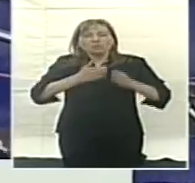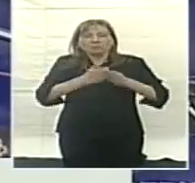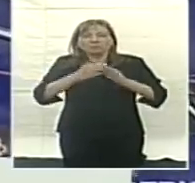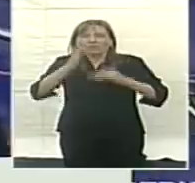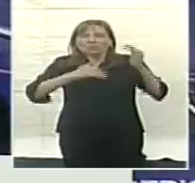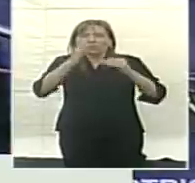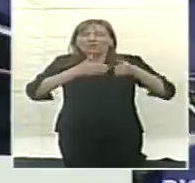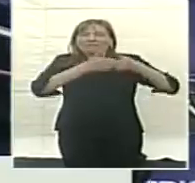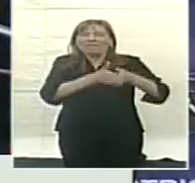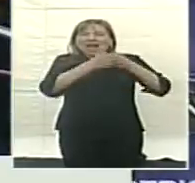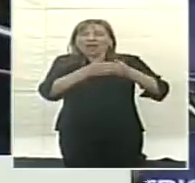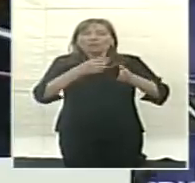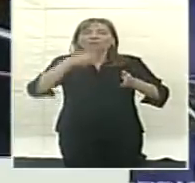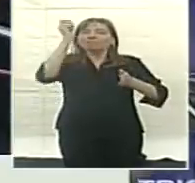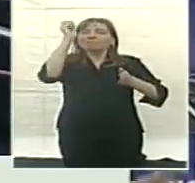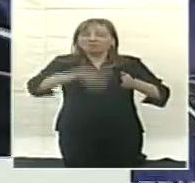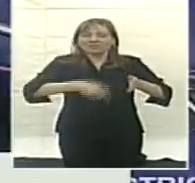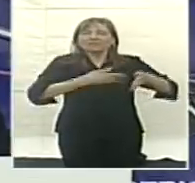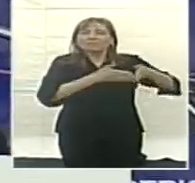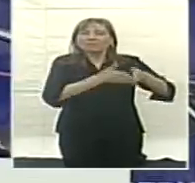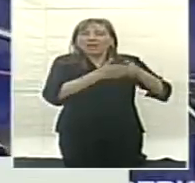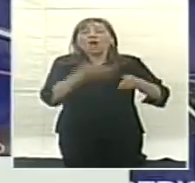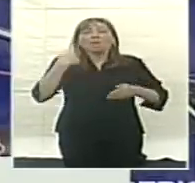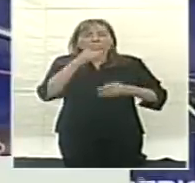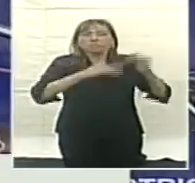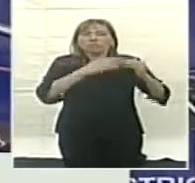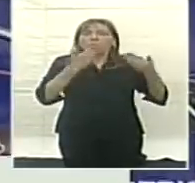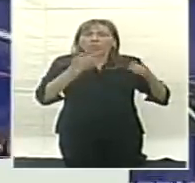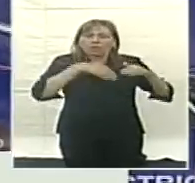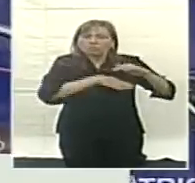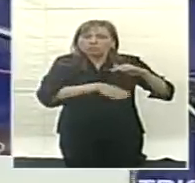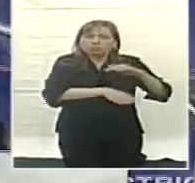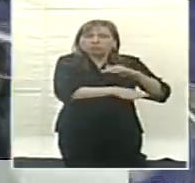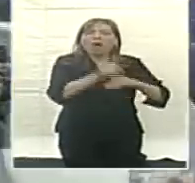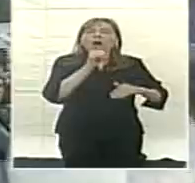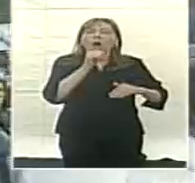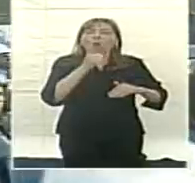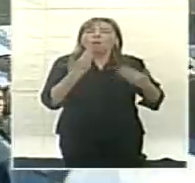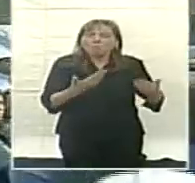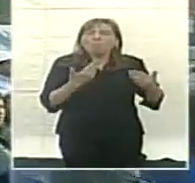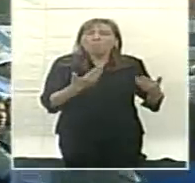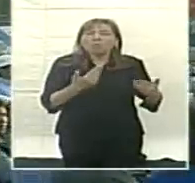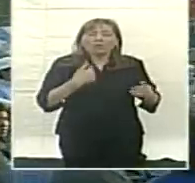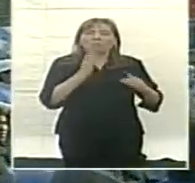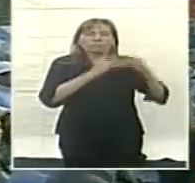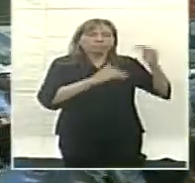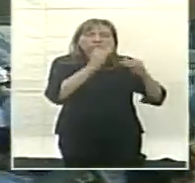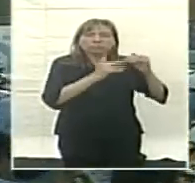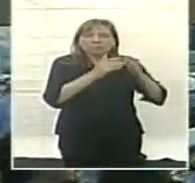navales, también creados para ser submarinos y podíamos poner en marcha las tareas de reparación